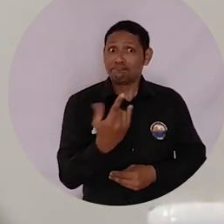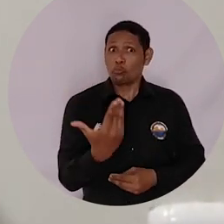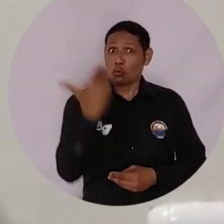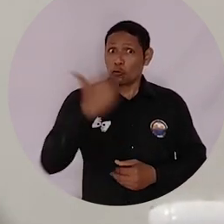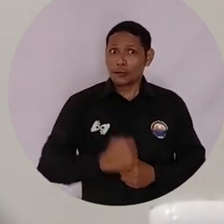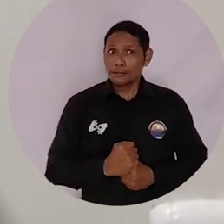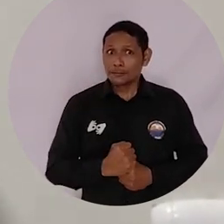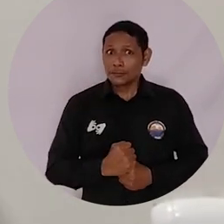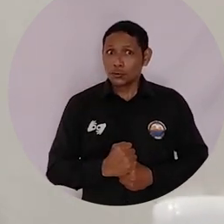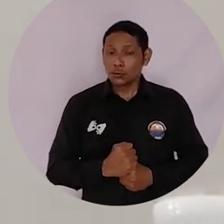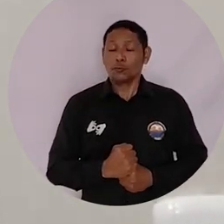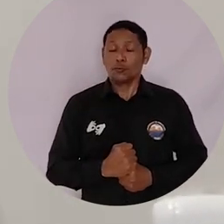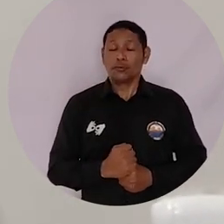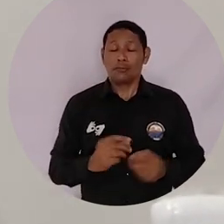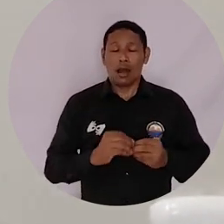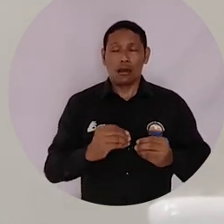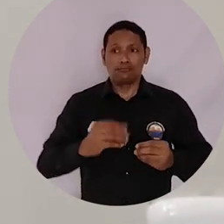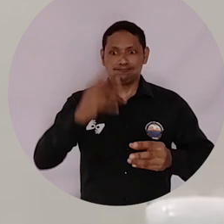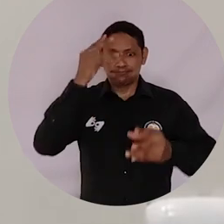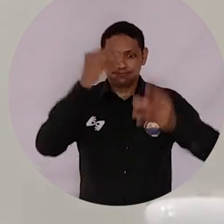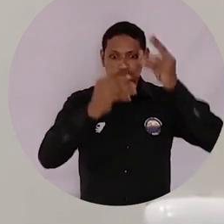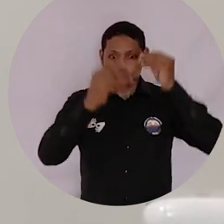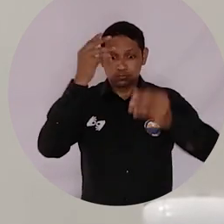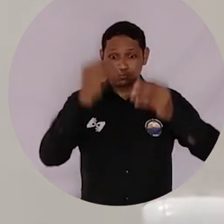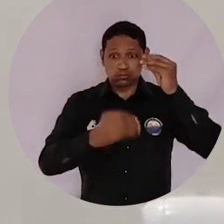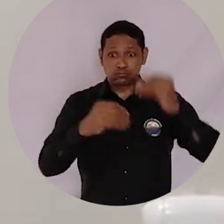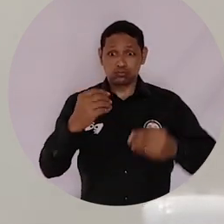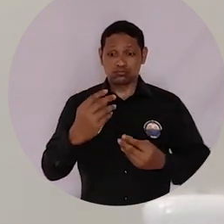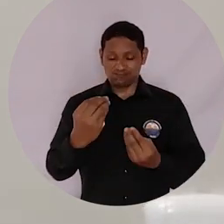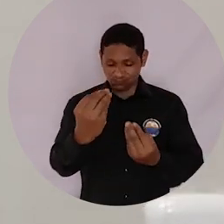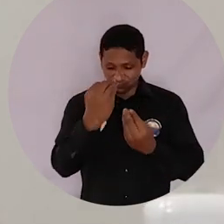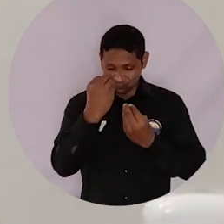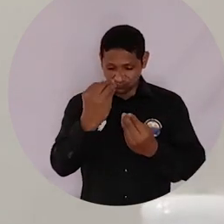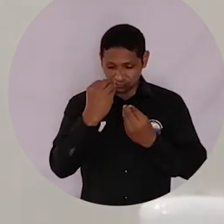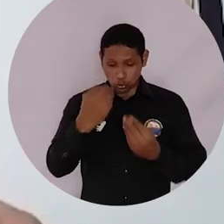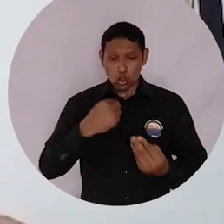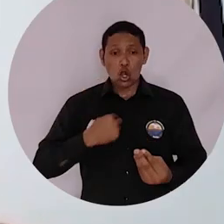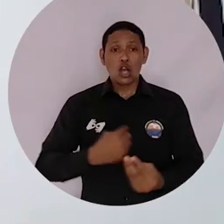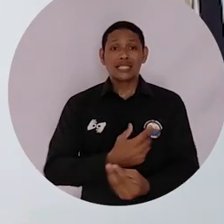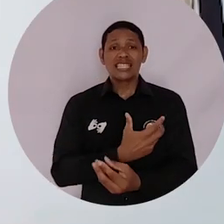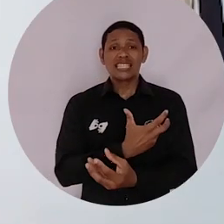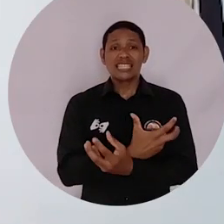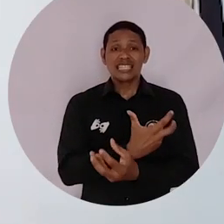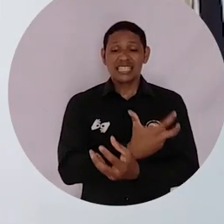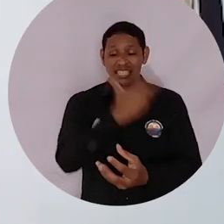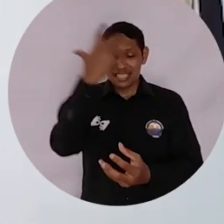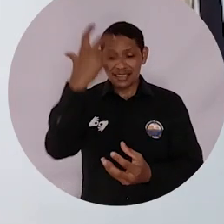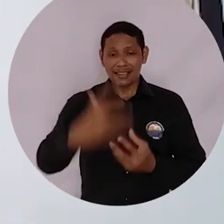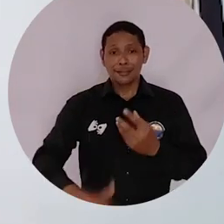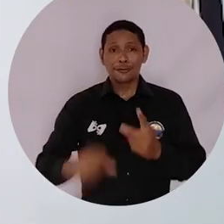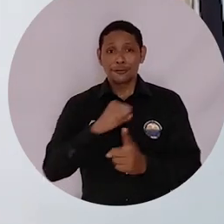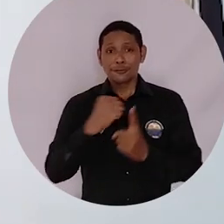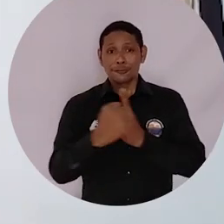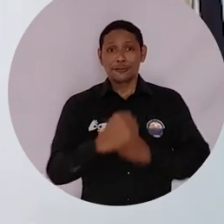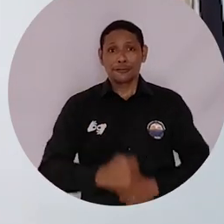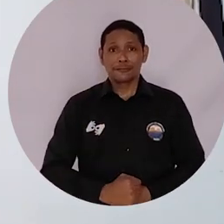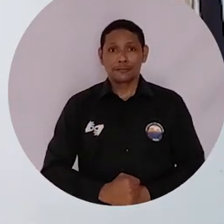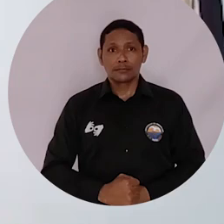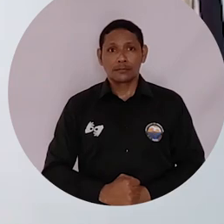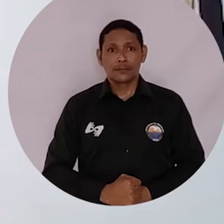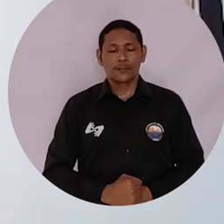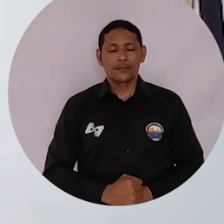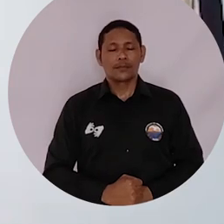enriquecedora en mi proceso de formación como cientista social. Quiero agradecer a los maestros